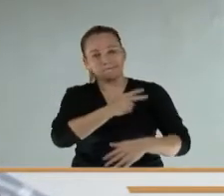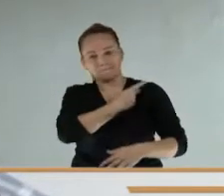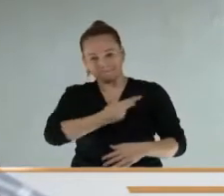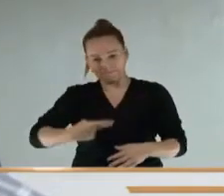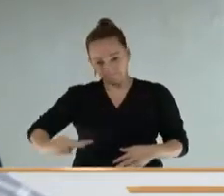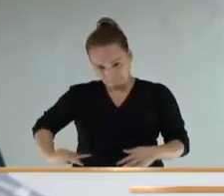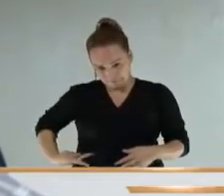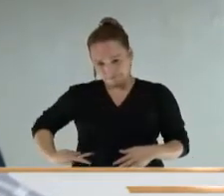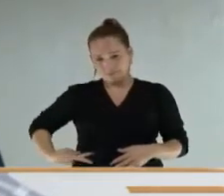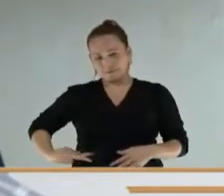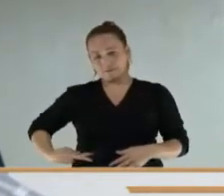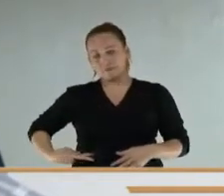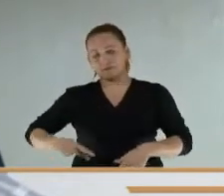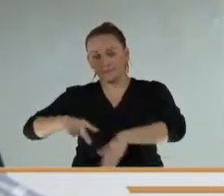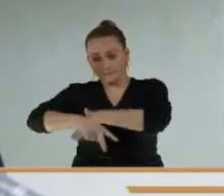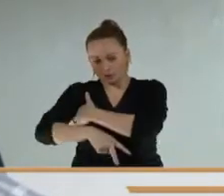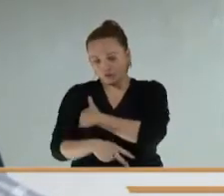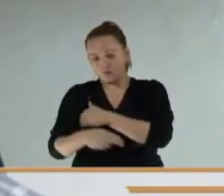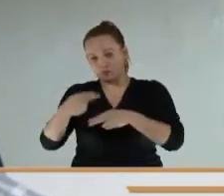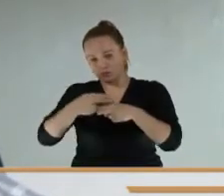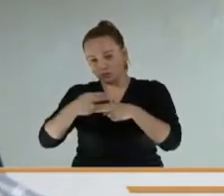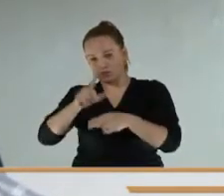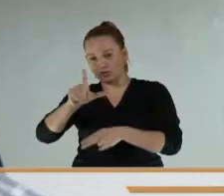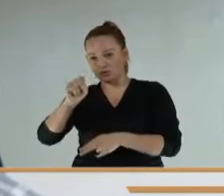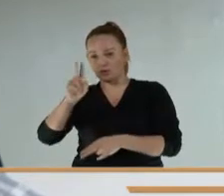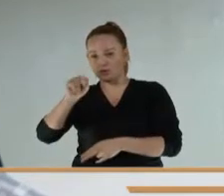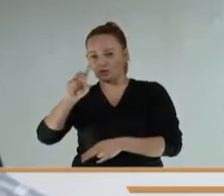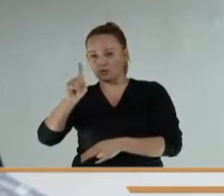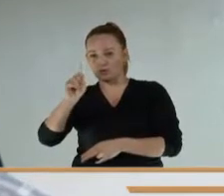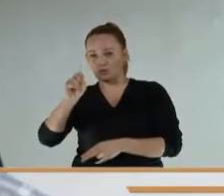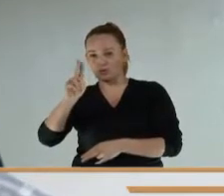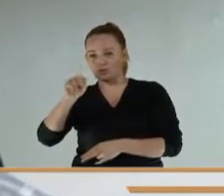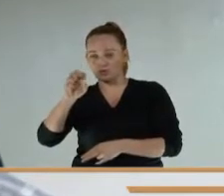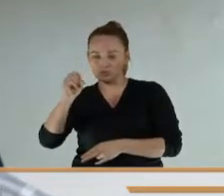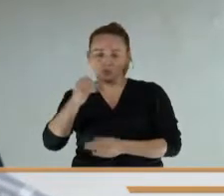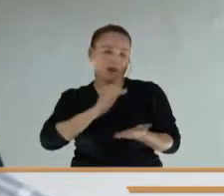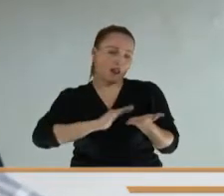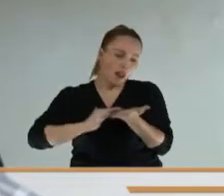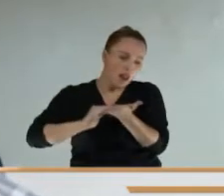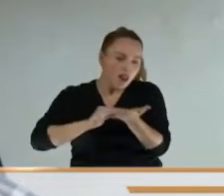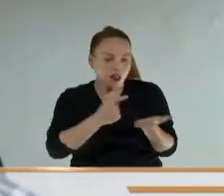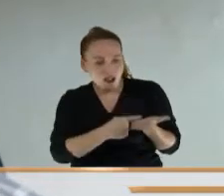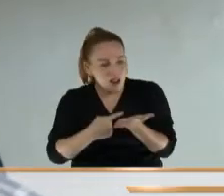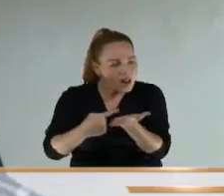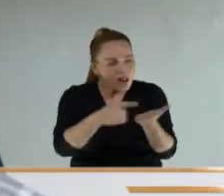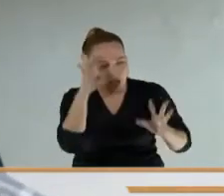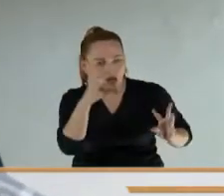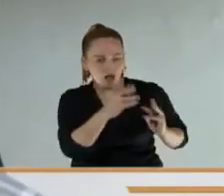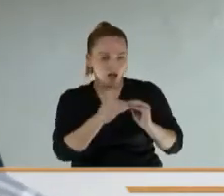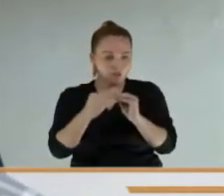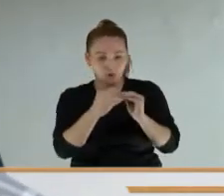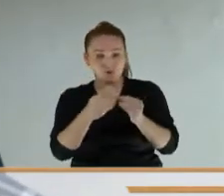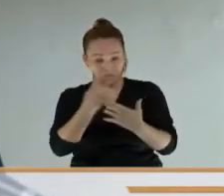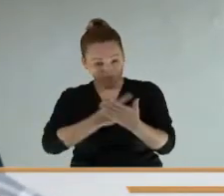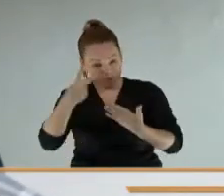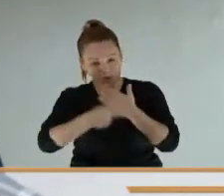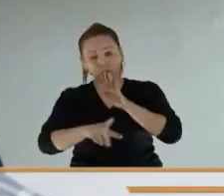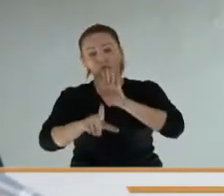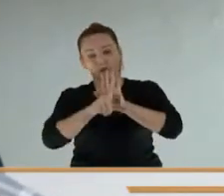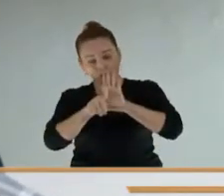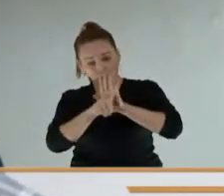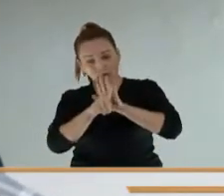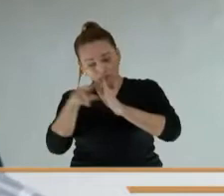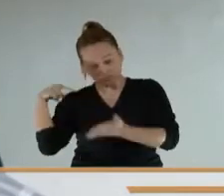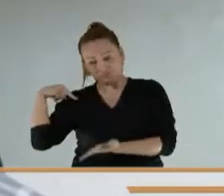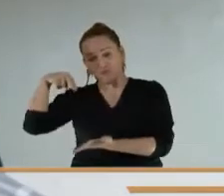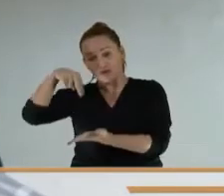el doctor Juan Alberto Londoño, para llegar a unos acuerdos. Igualmente, este proyecto con el ponente y unos